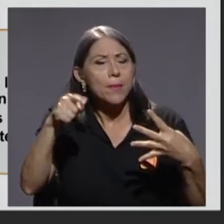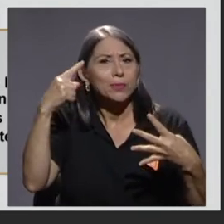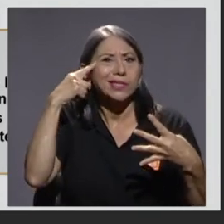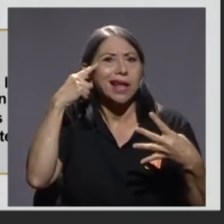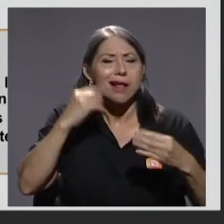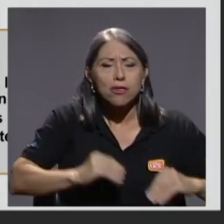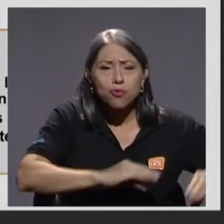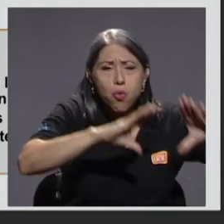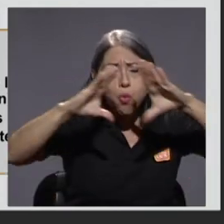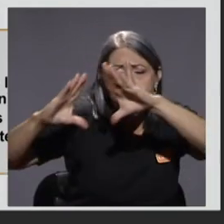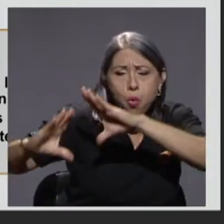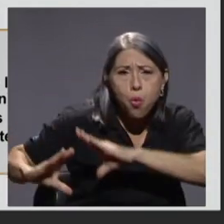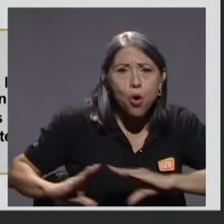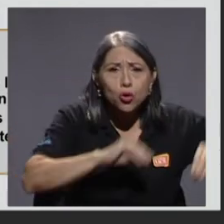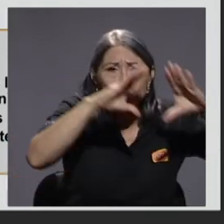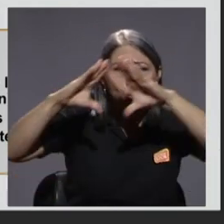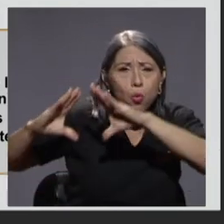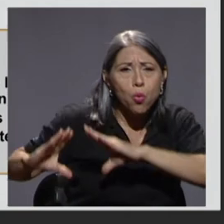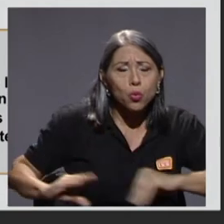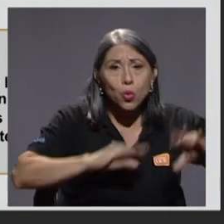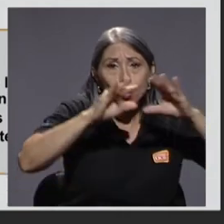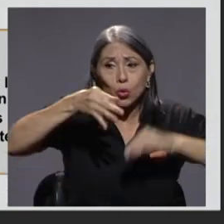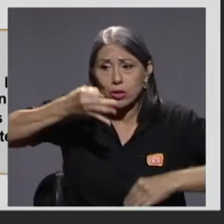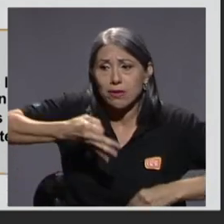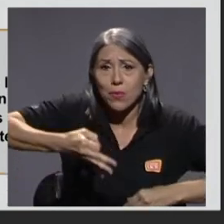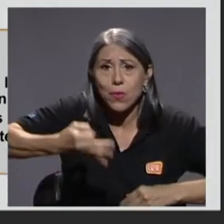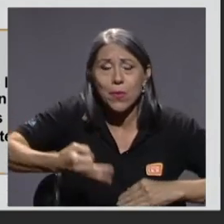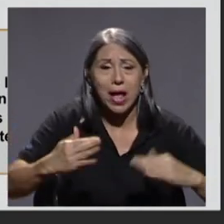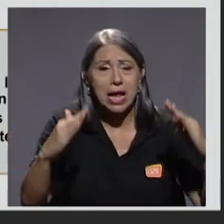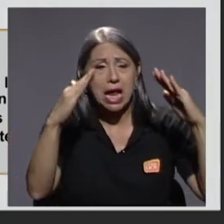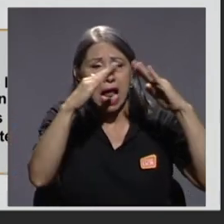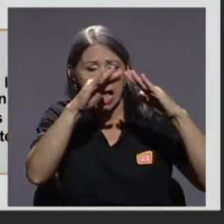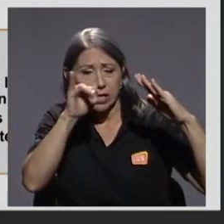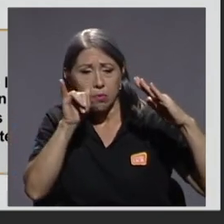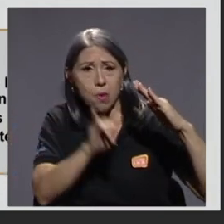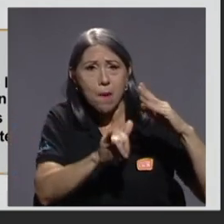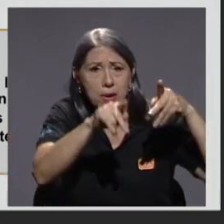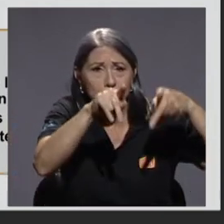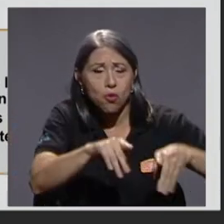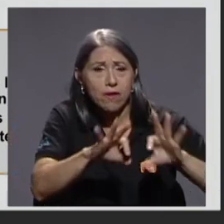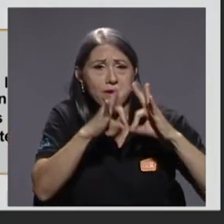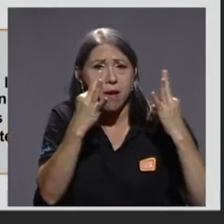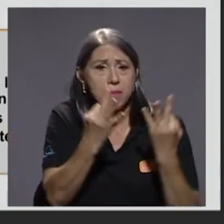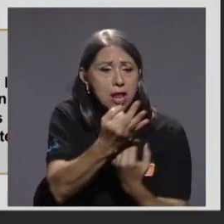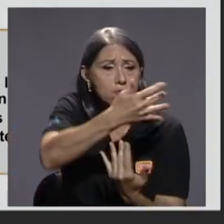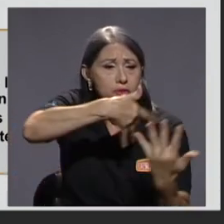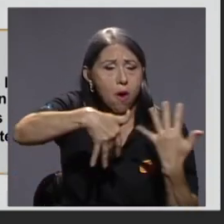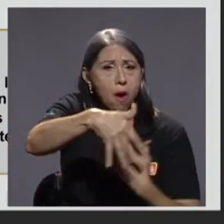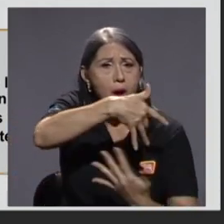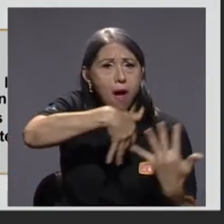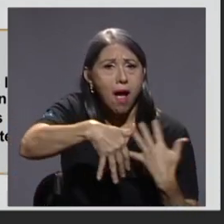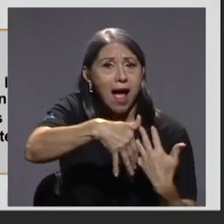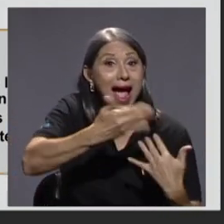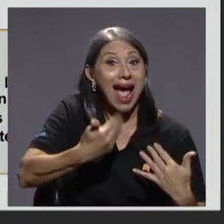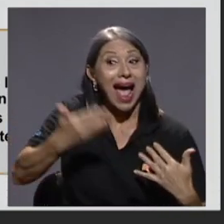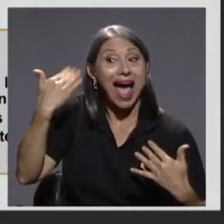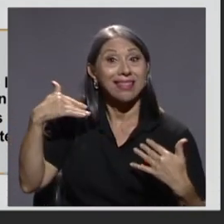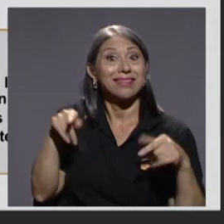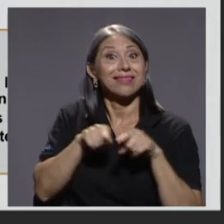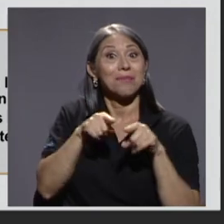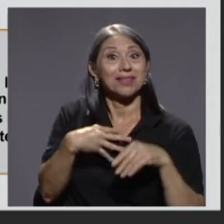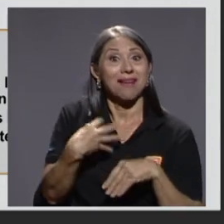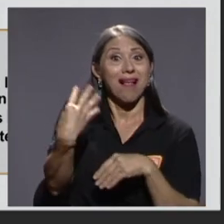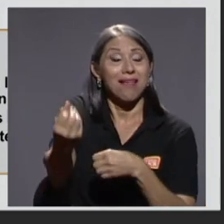en una sociedad acostumbrada a donde cada individuo salía a realizar sus labores, también es un costo de oportunidad.